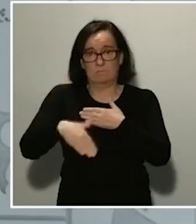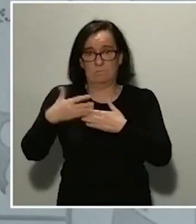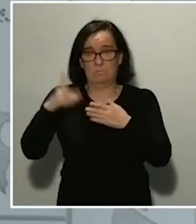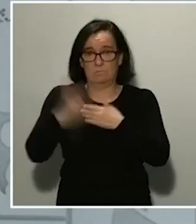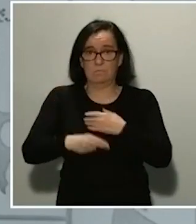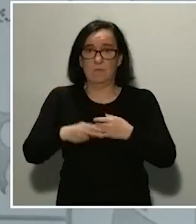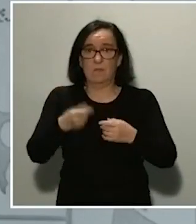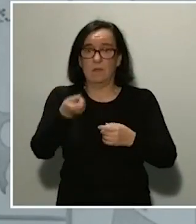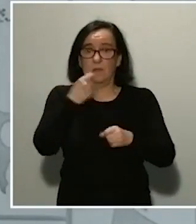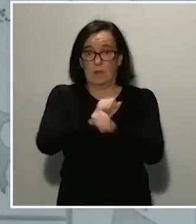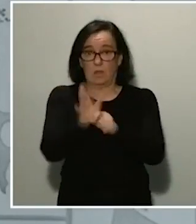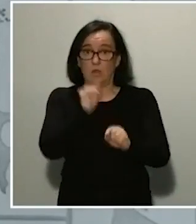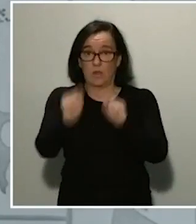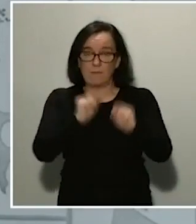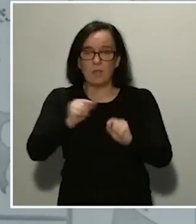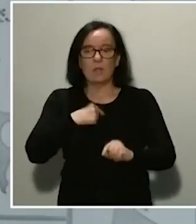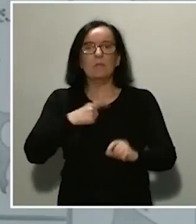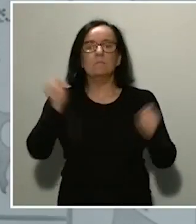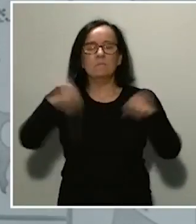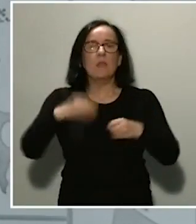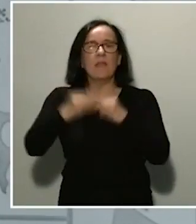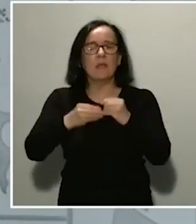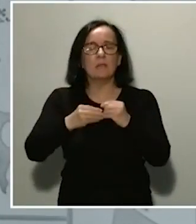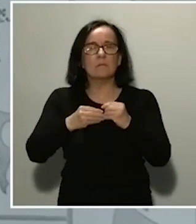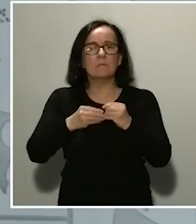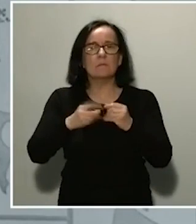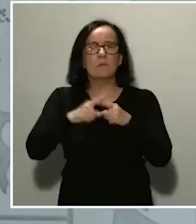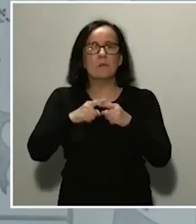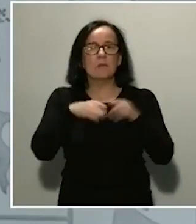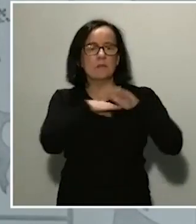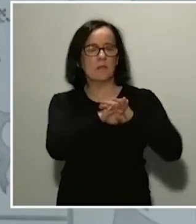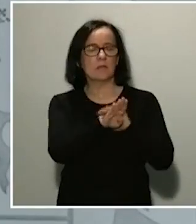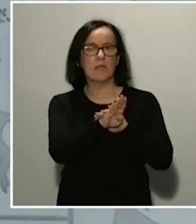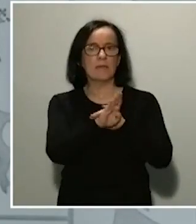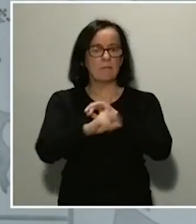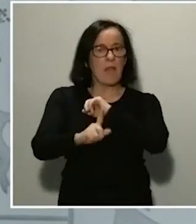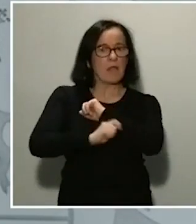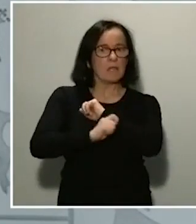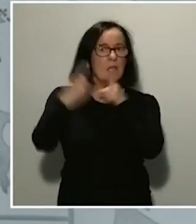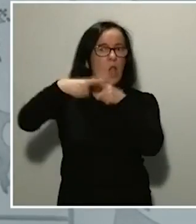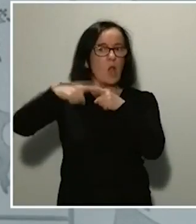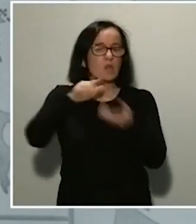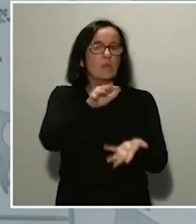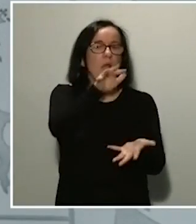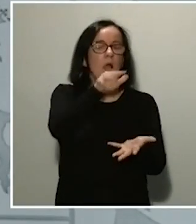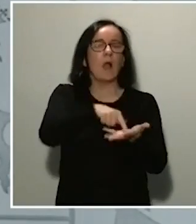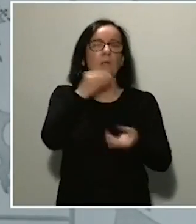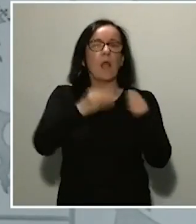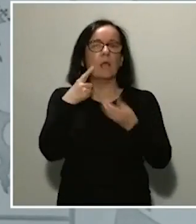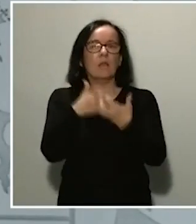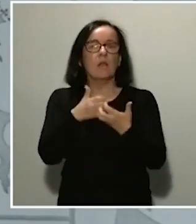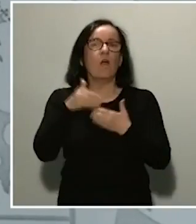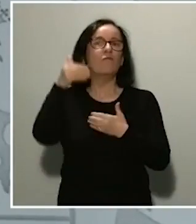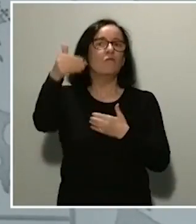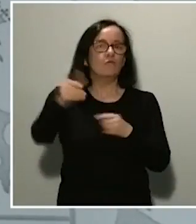comparecencia, hemos decidido establecer una reserva estratégica de este tipo de productos para luchar contra futuras pandemias